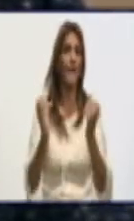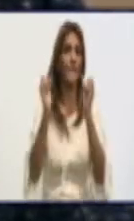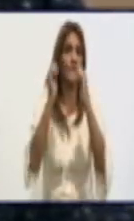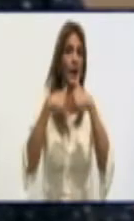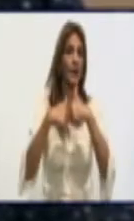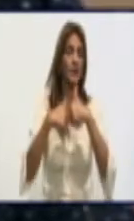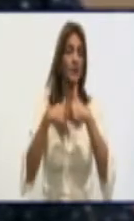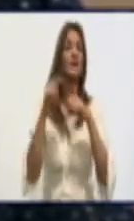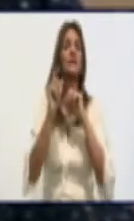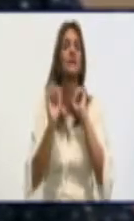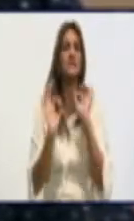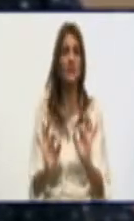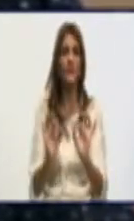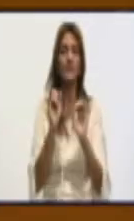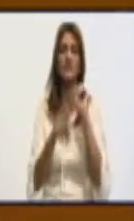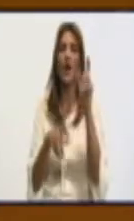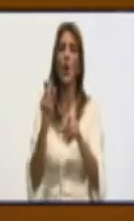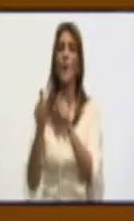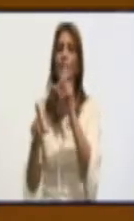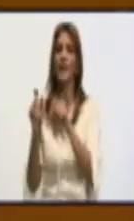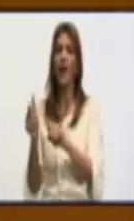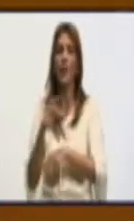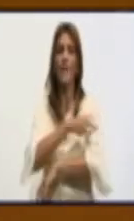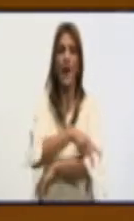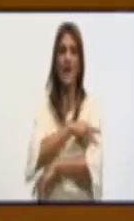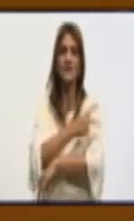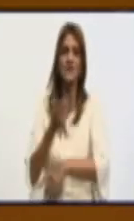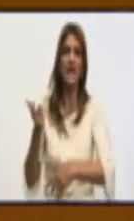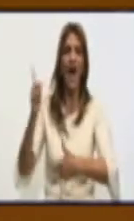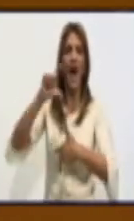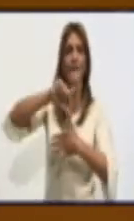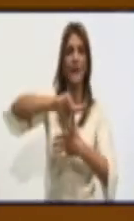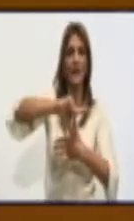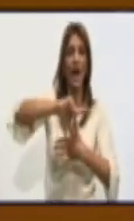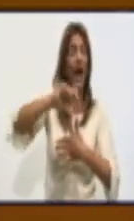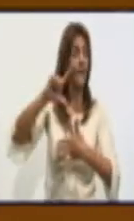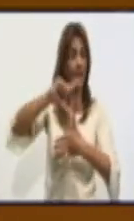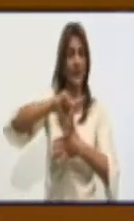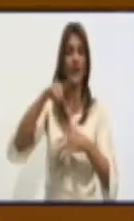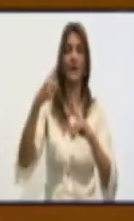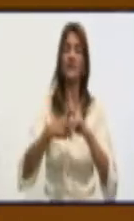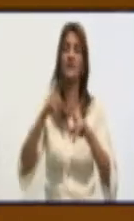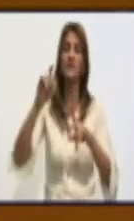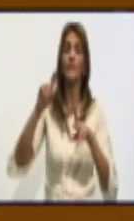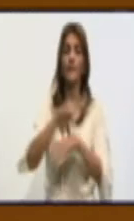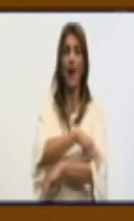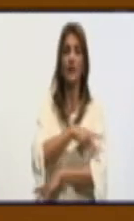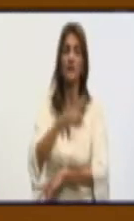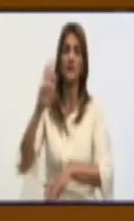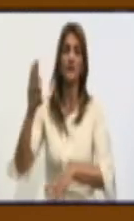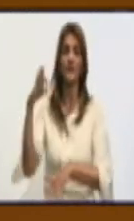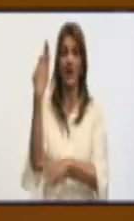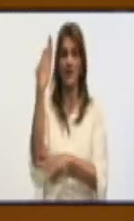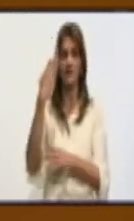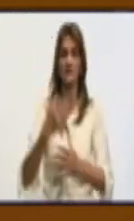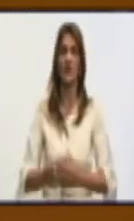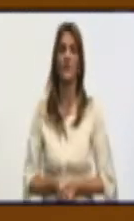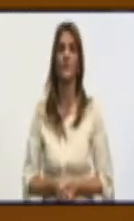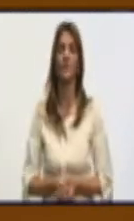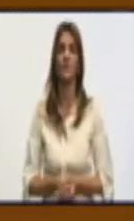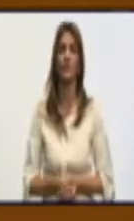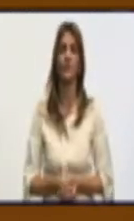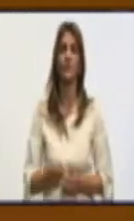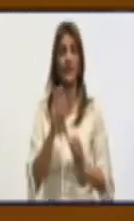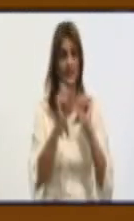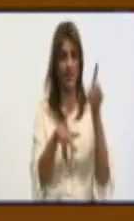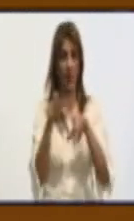la zona de las Américas y en Francia, y en algunos momentos hemos tenido que salir a buscar el trigo, que es el que en Cuba se compra, porque hay capacidad de molinación en el